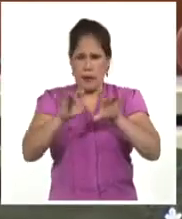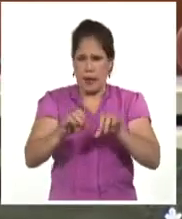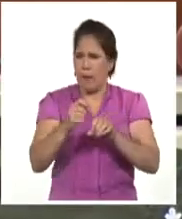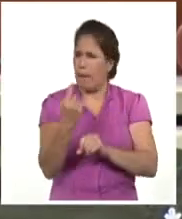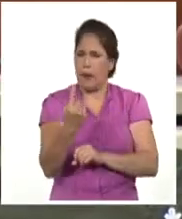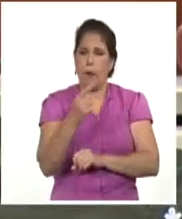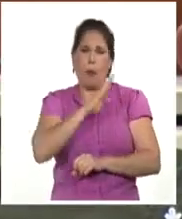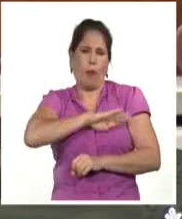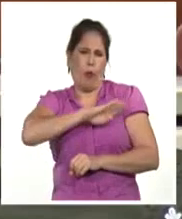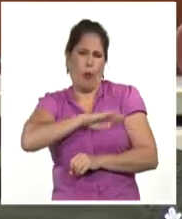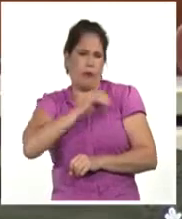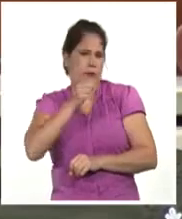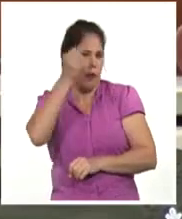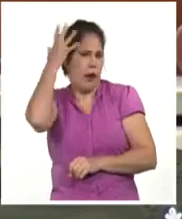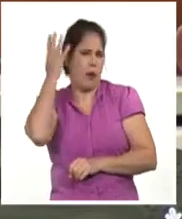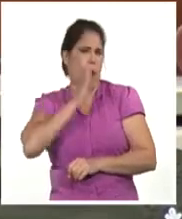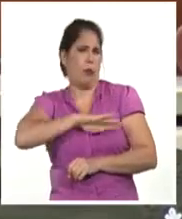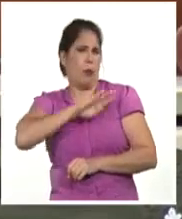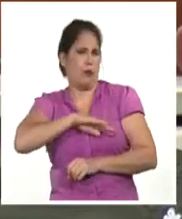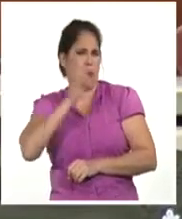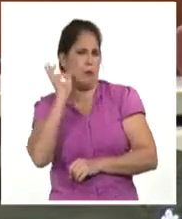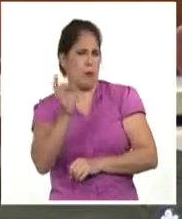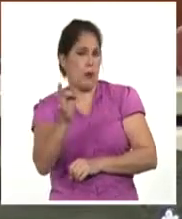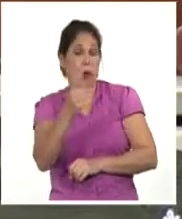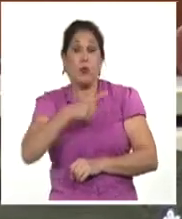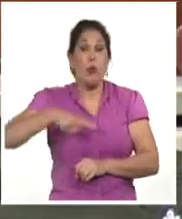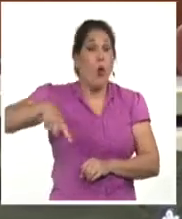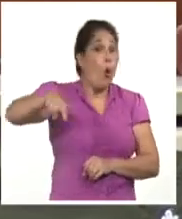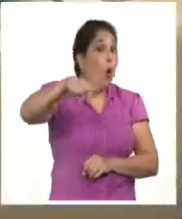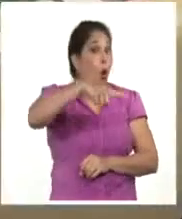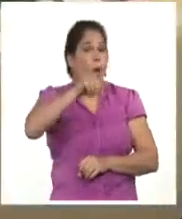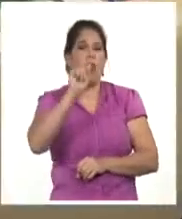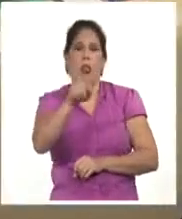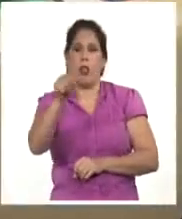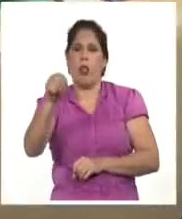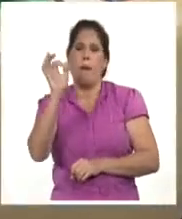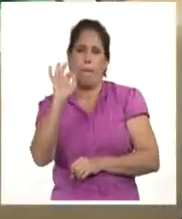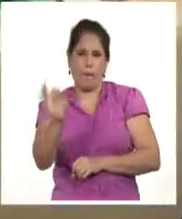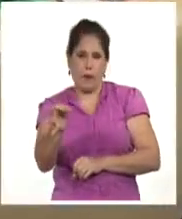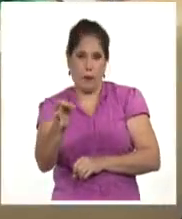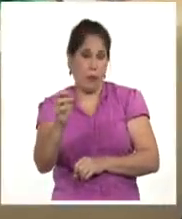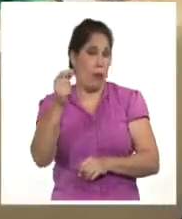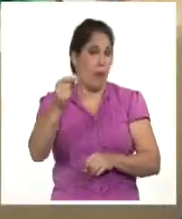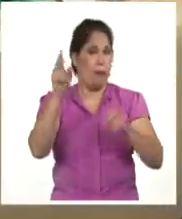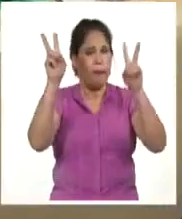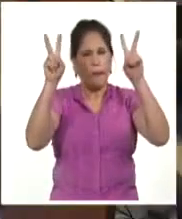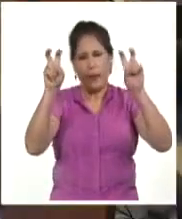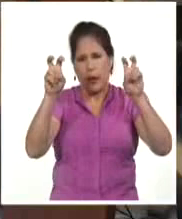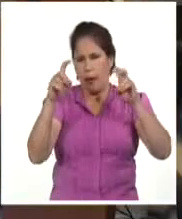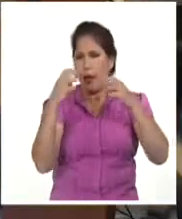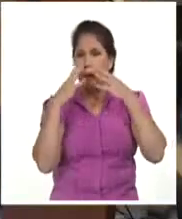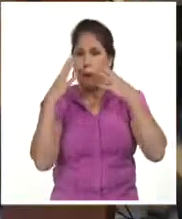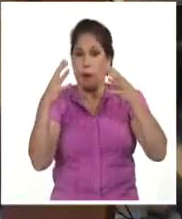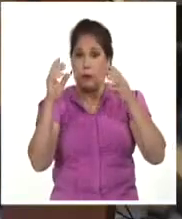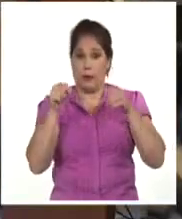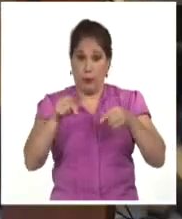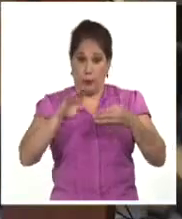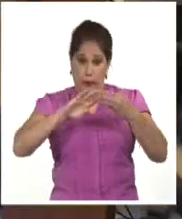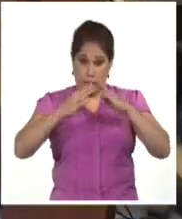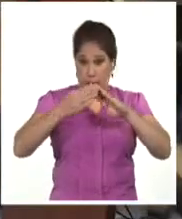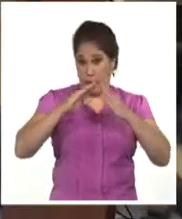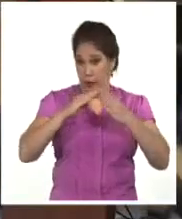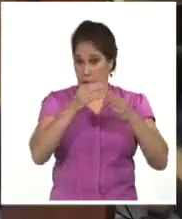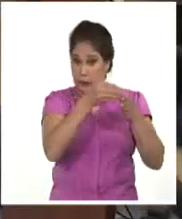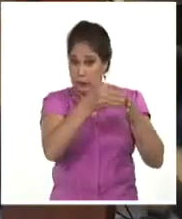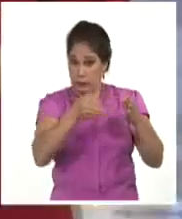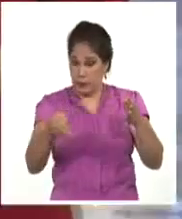esa modestia que lo caracteriza, no es solamente él, somos todos los que estamos aquí. Uno de los asuntos que ha centrado el debate por estos